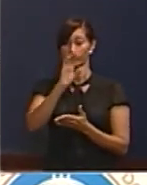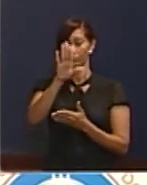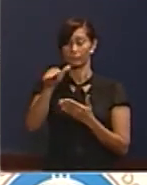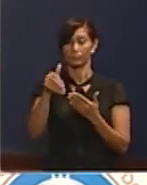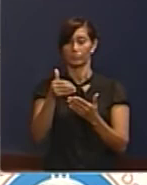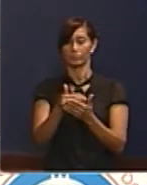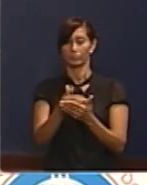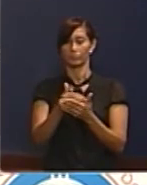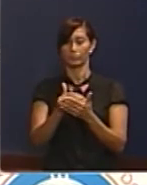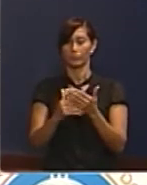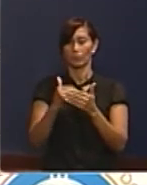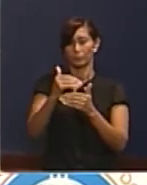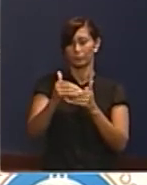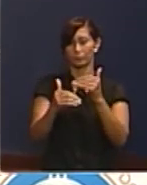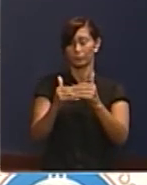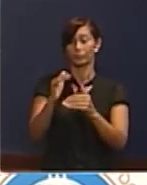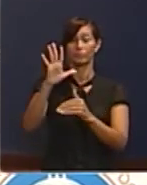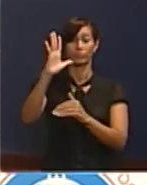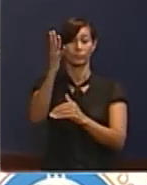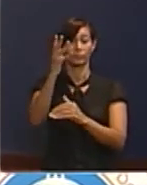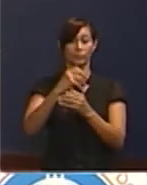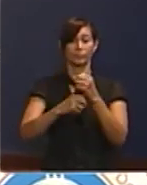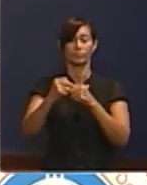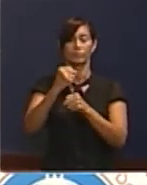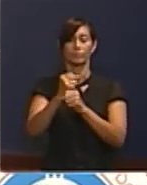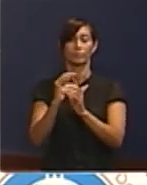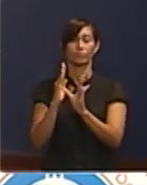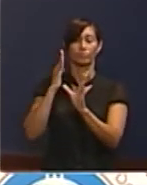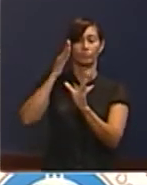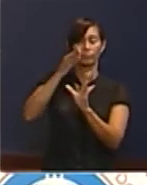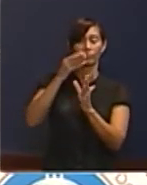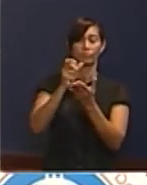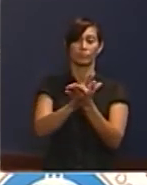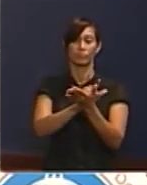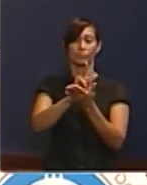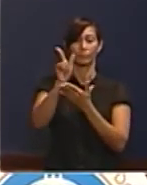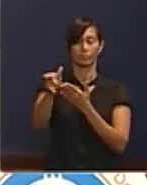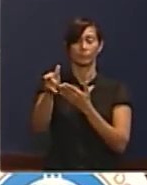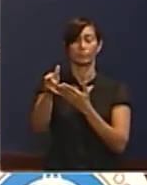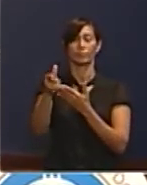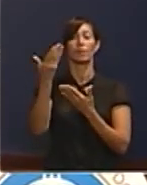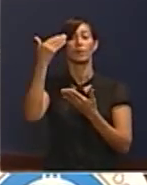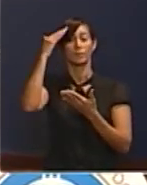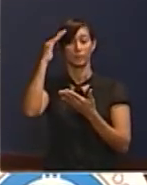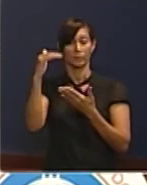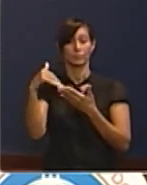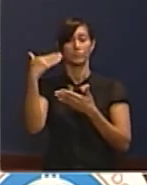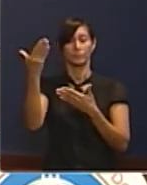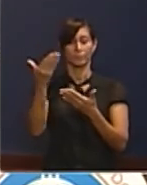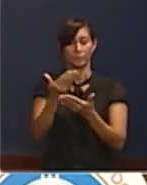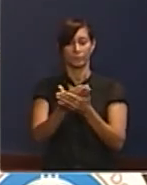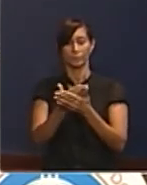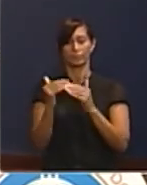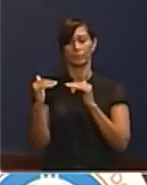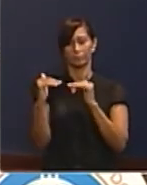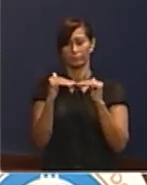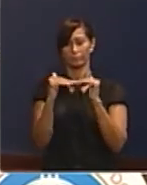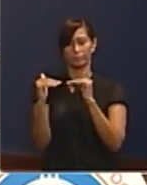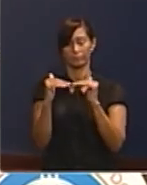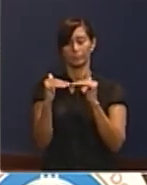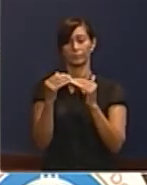tengamos en los próximos 5 años está dirigida para la exportación. Y eso sabemos que va a generar y sustituir divisas